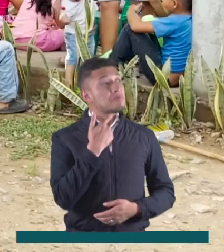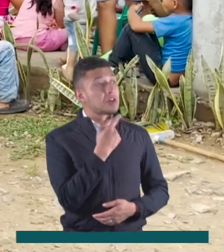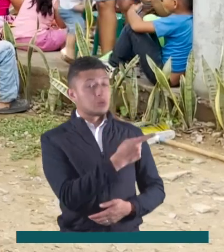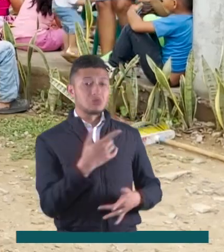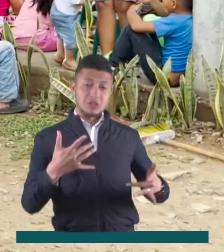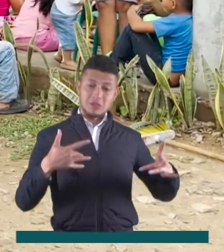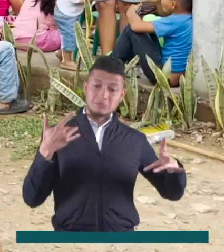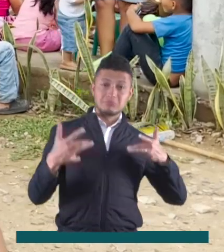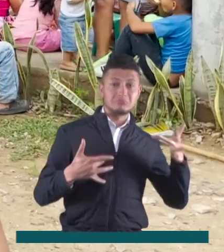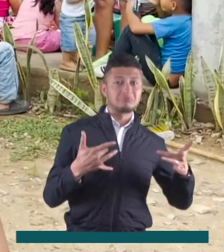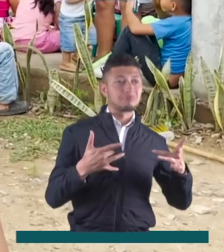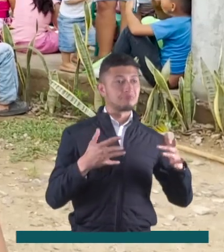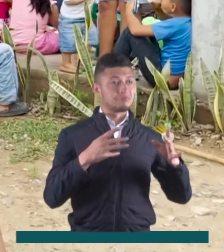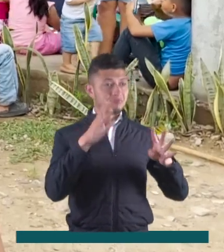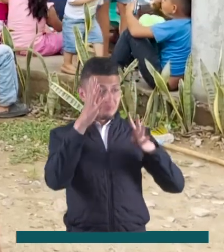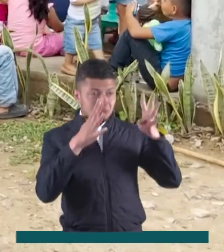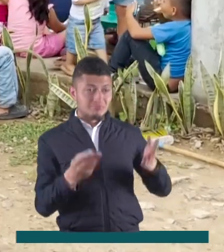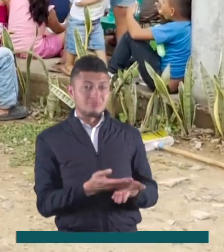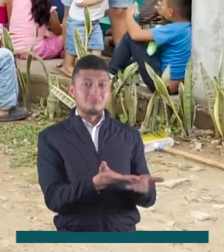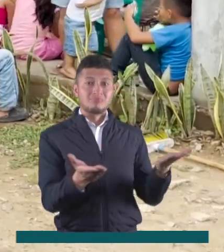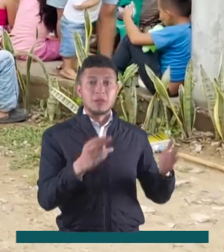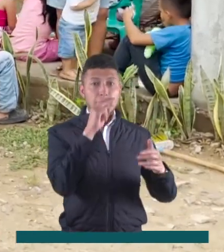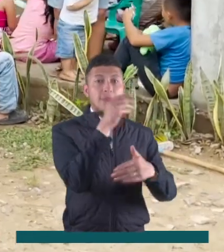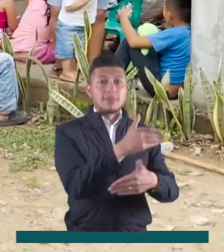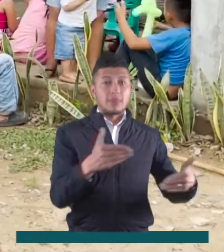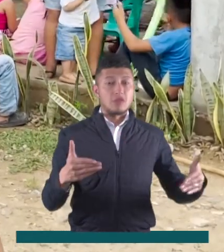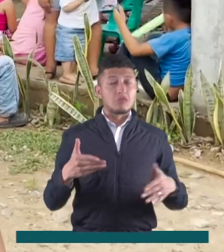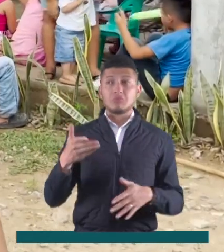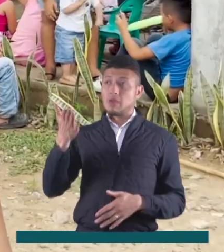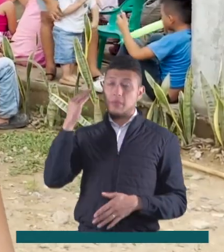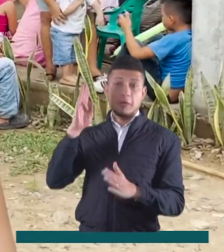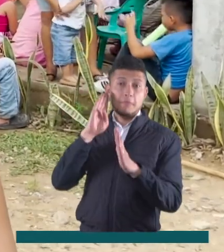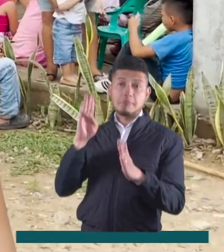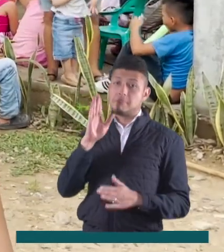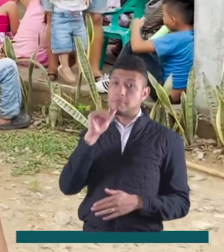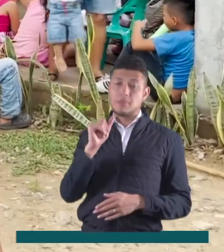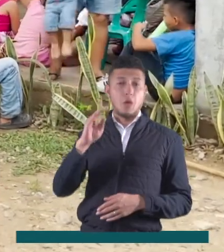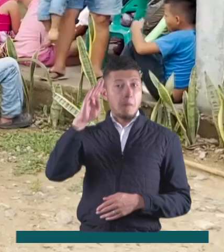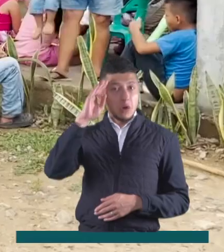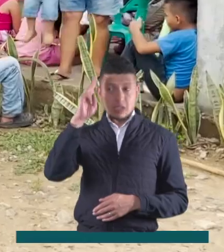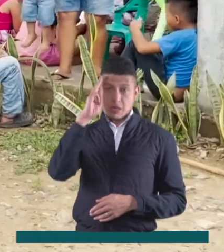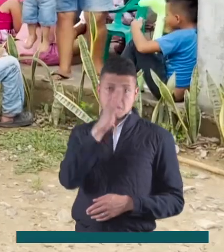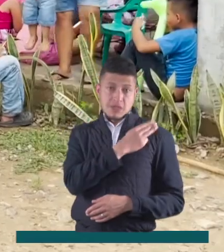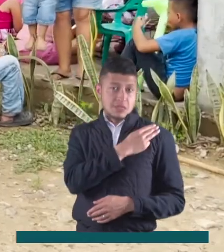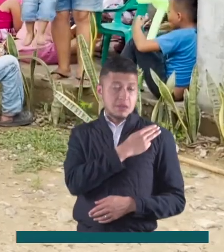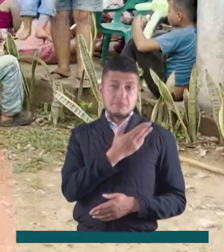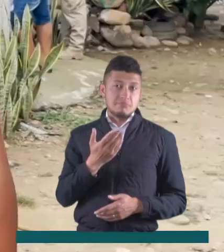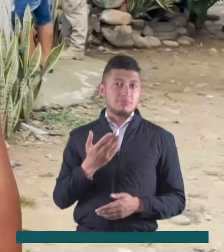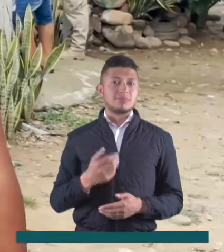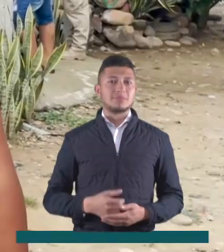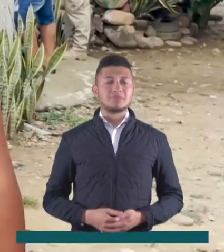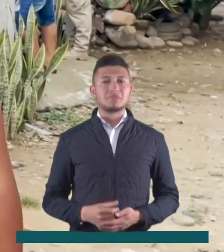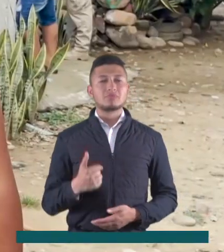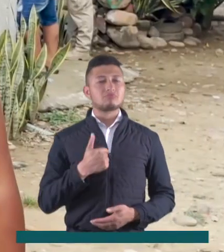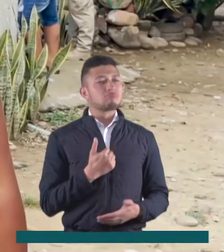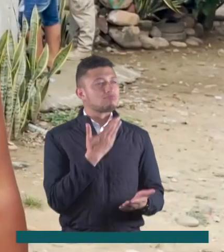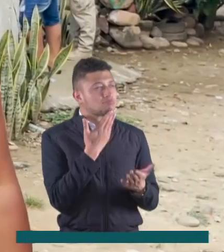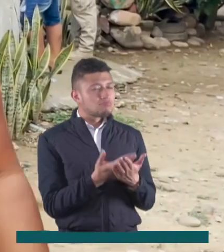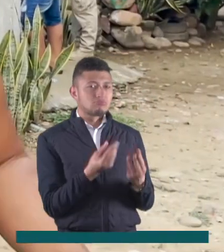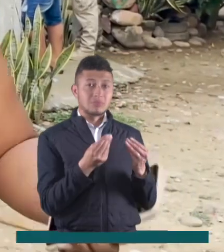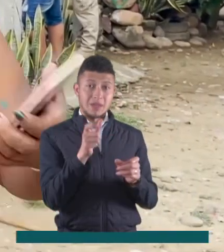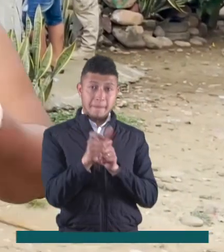hacerle creatividad a los niños y que siempre nos tienen en cuenta la Policía Nacional, el Ejército Nacional. Estoy muy